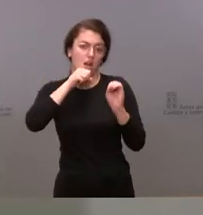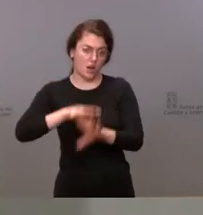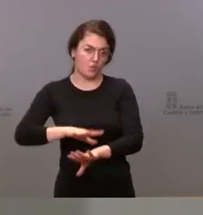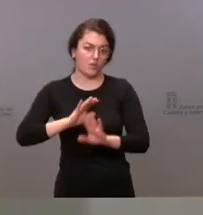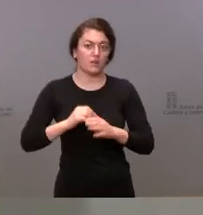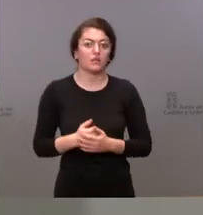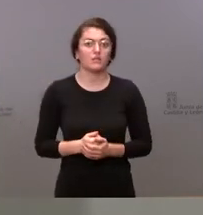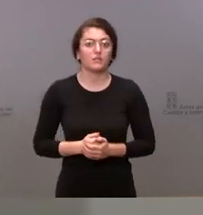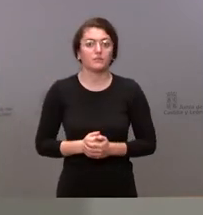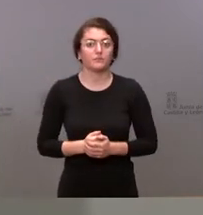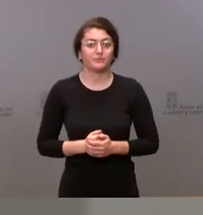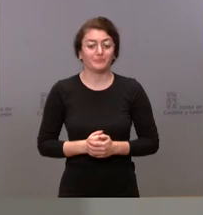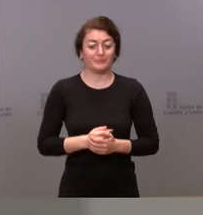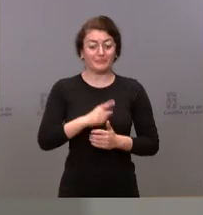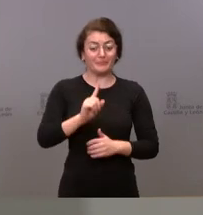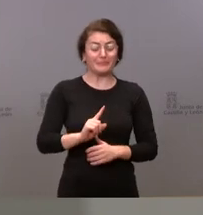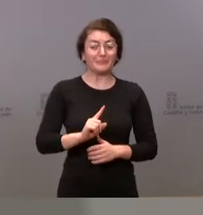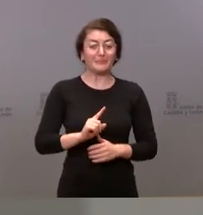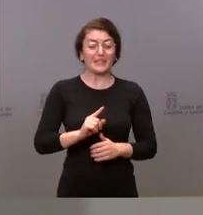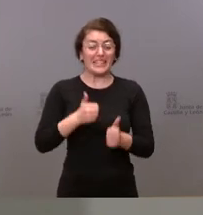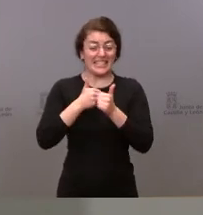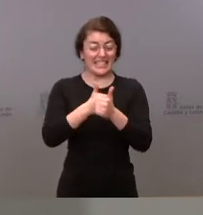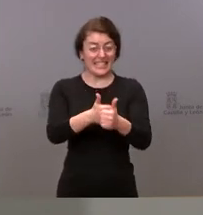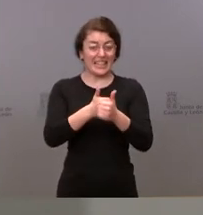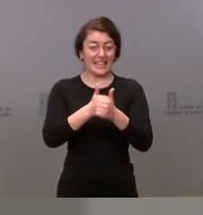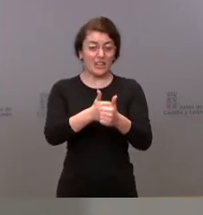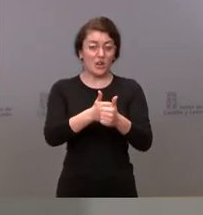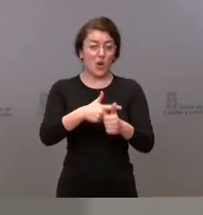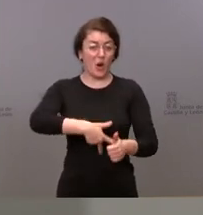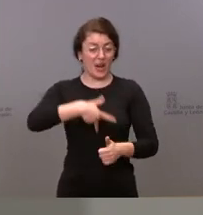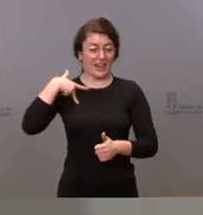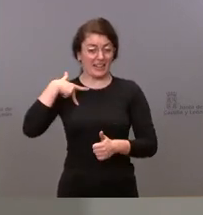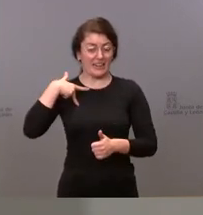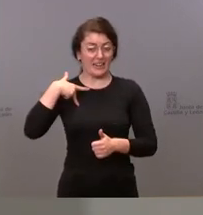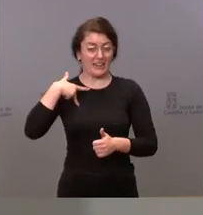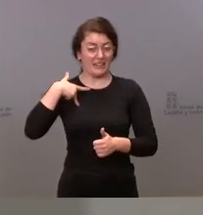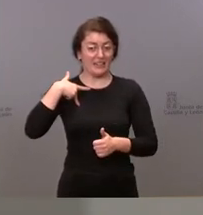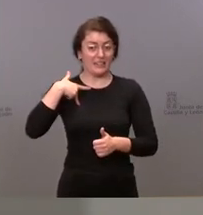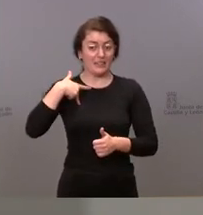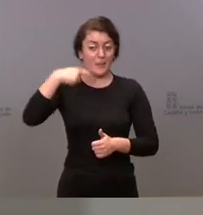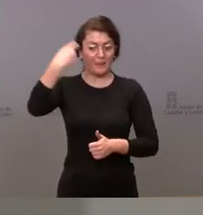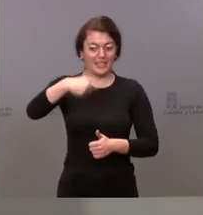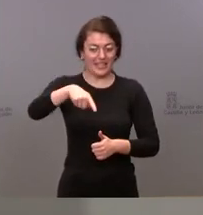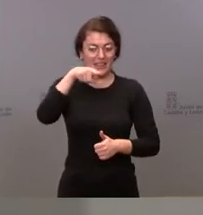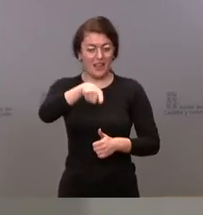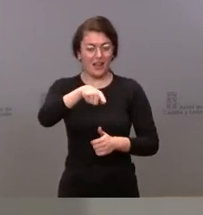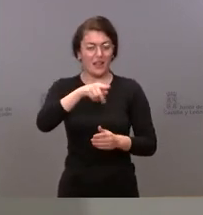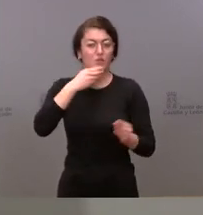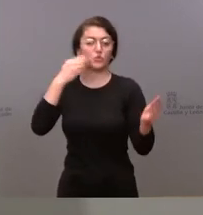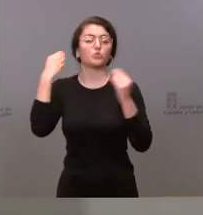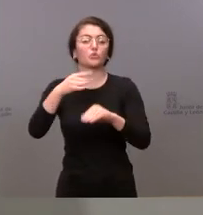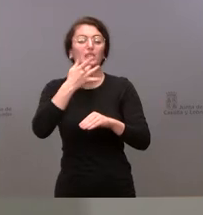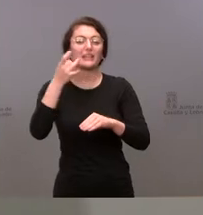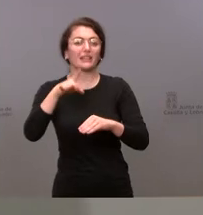caso, el Secretario General de la Consejería de Presidencia acumulará las funciones del Viceconsejero del Secretario General